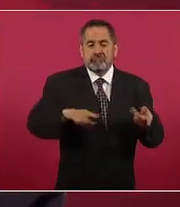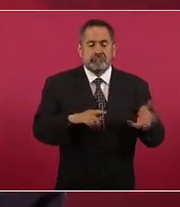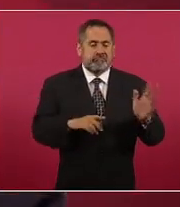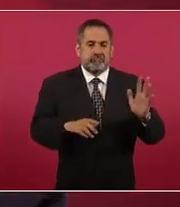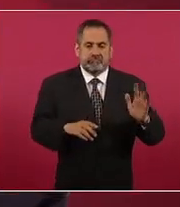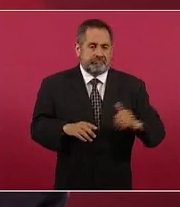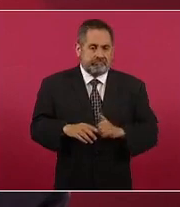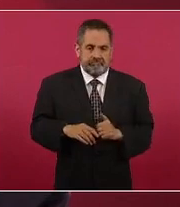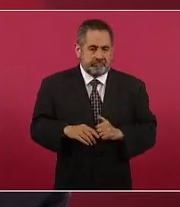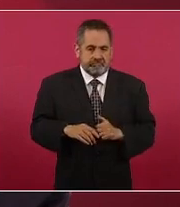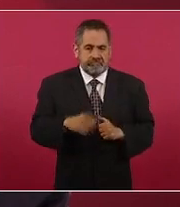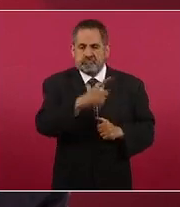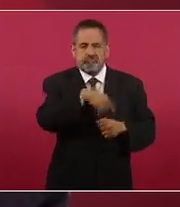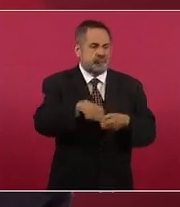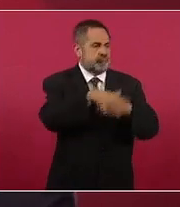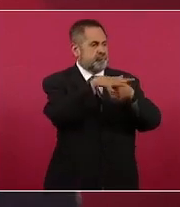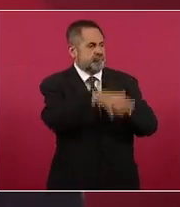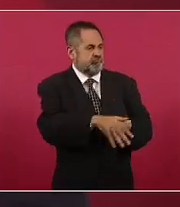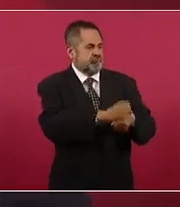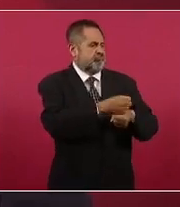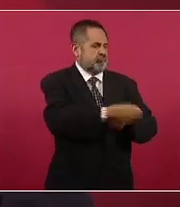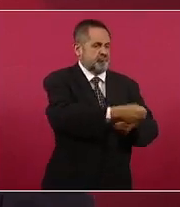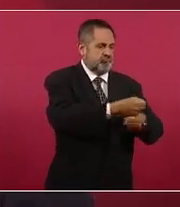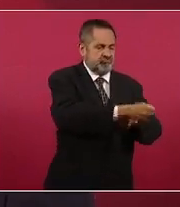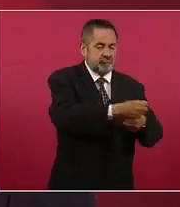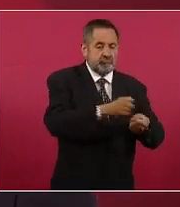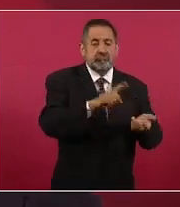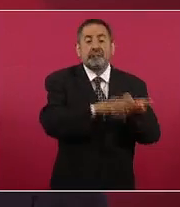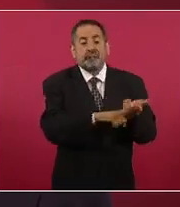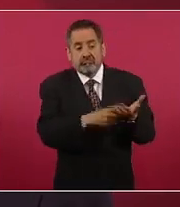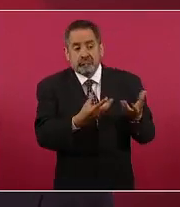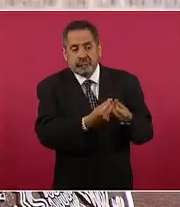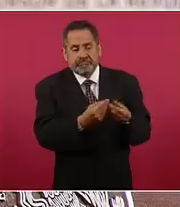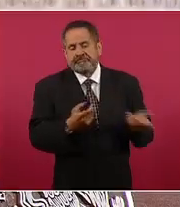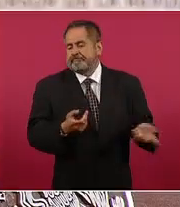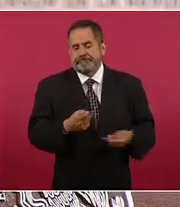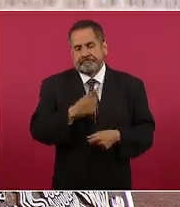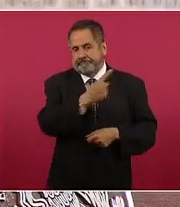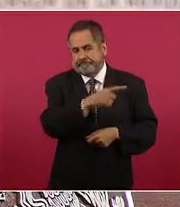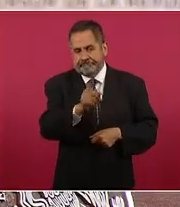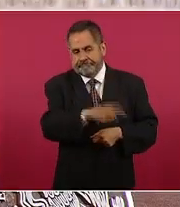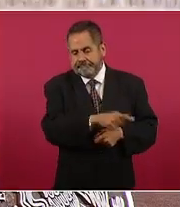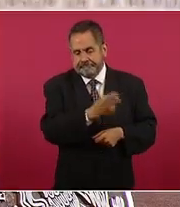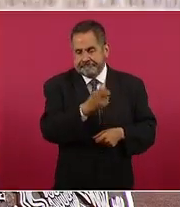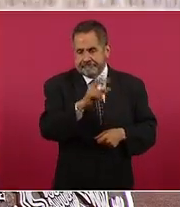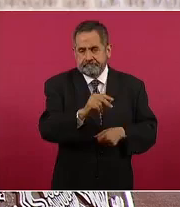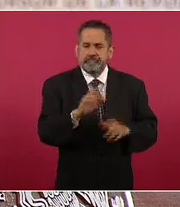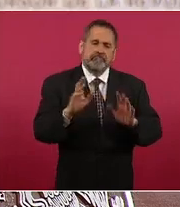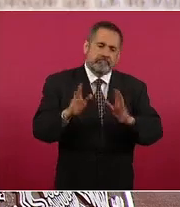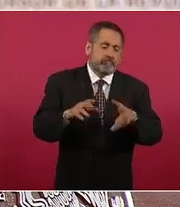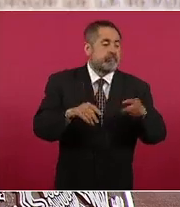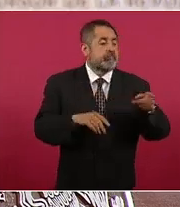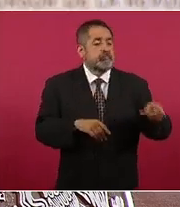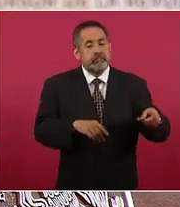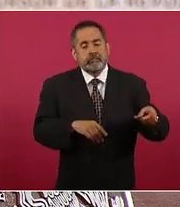represivas o a periodistas